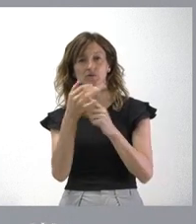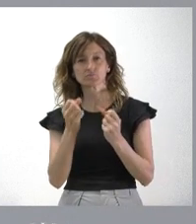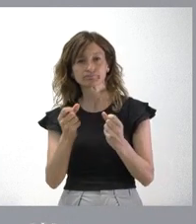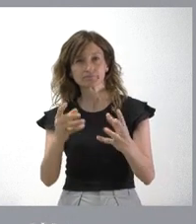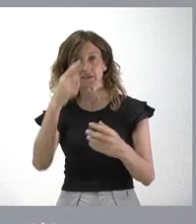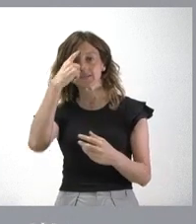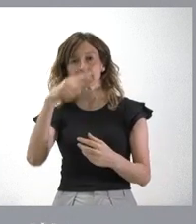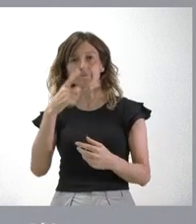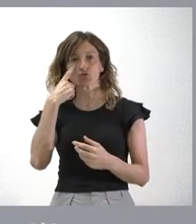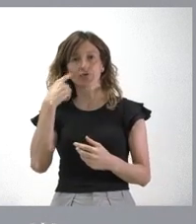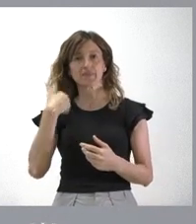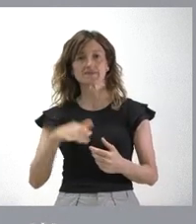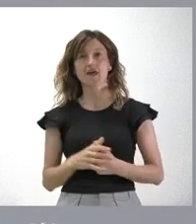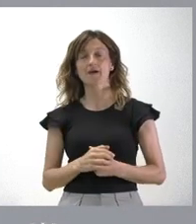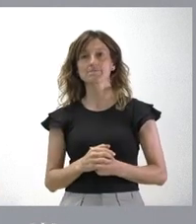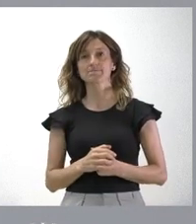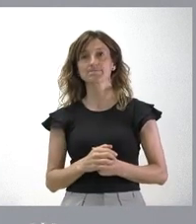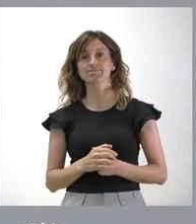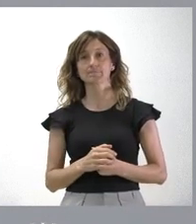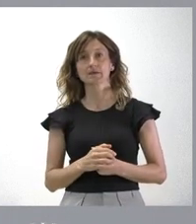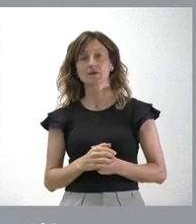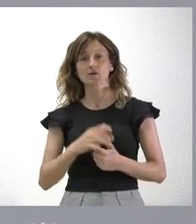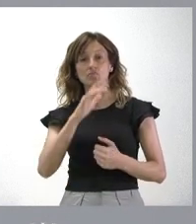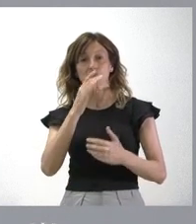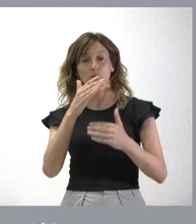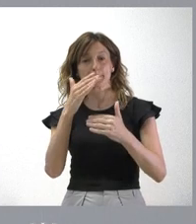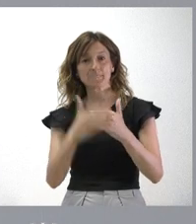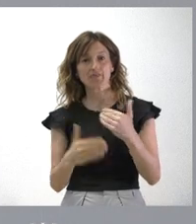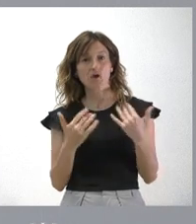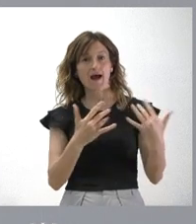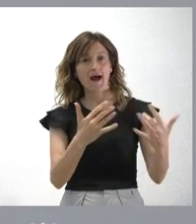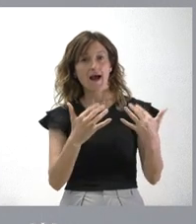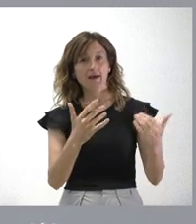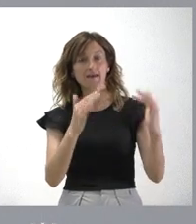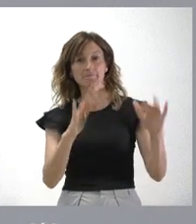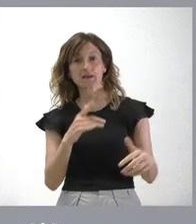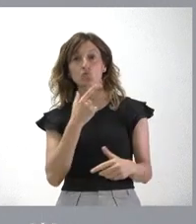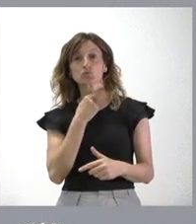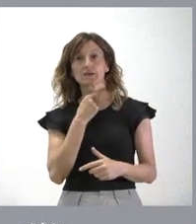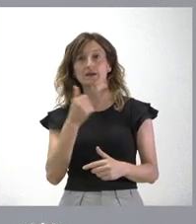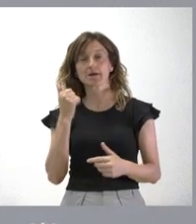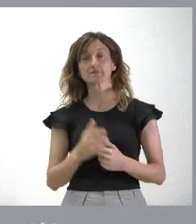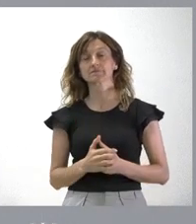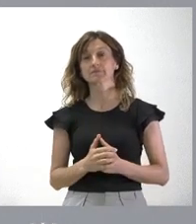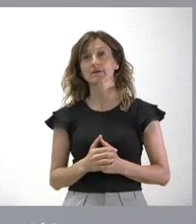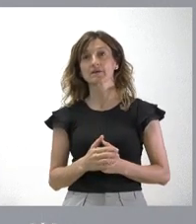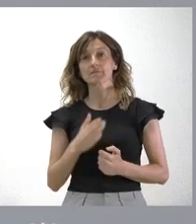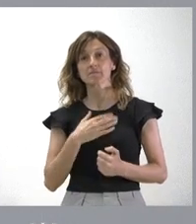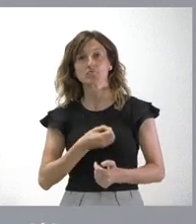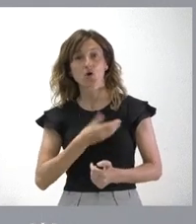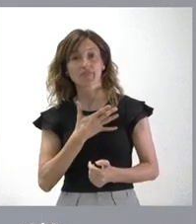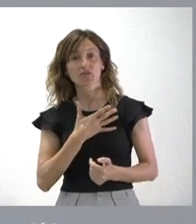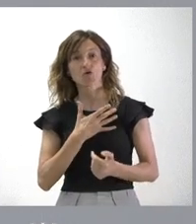conocen y seguramente los plazos no son tan ágiles como quizá a todos nos gustaría, pero nuestra vocación y nuestra disposición